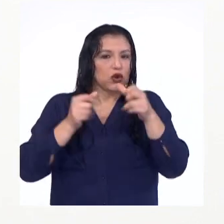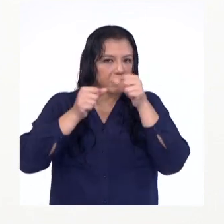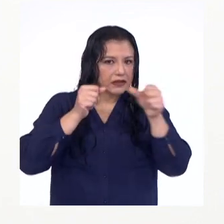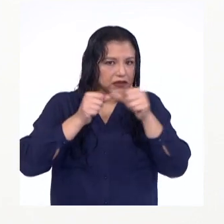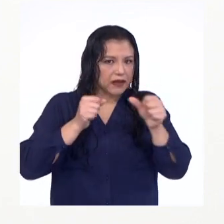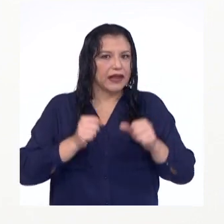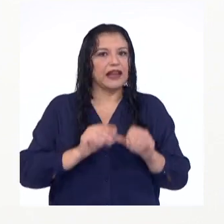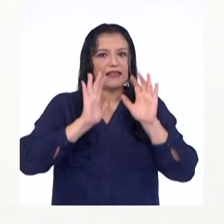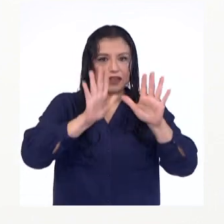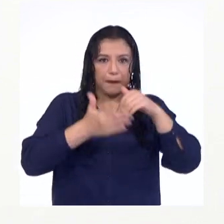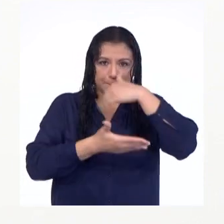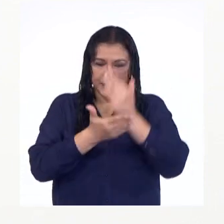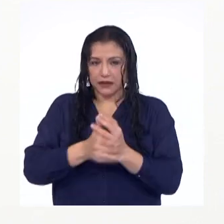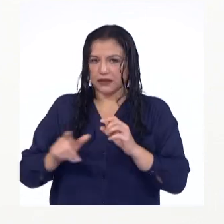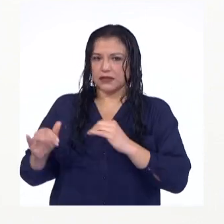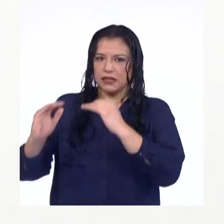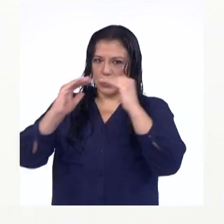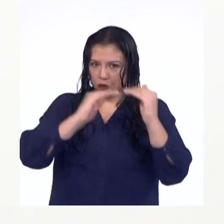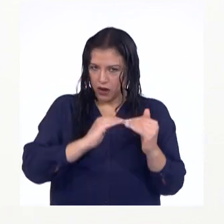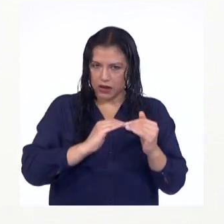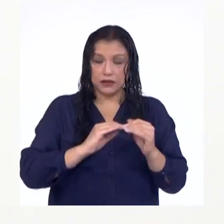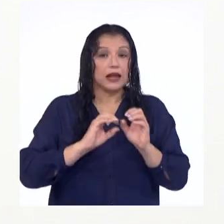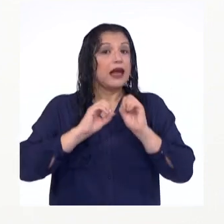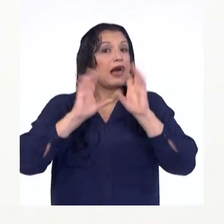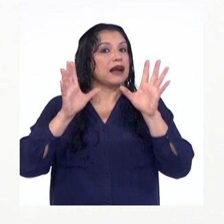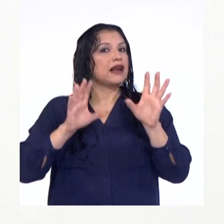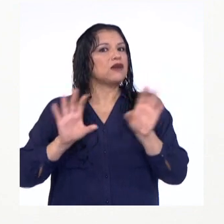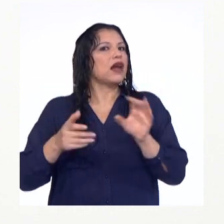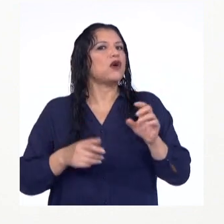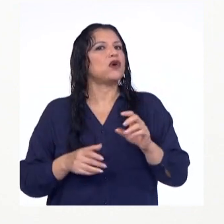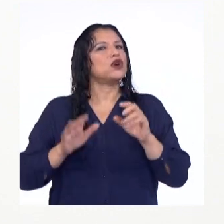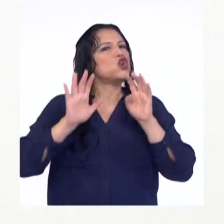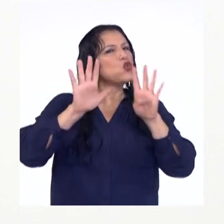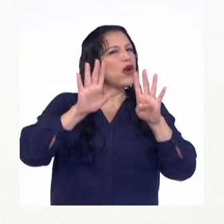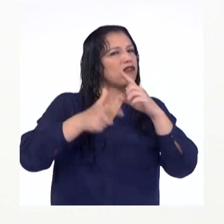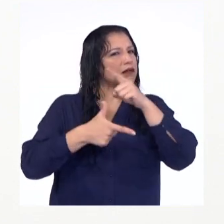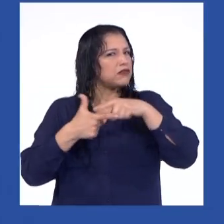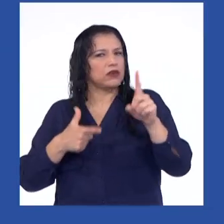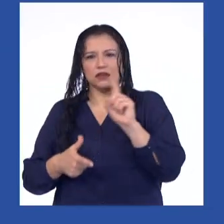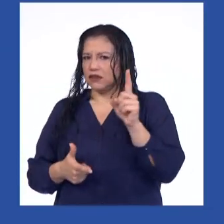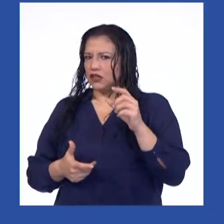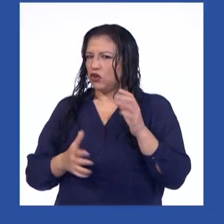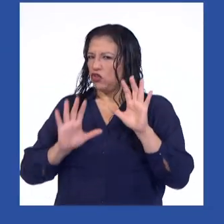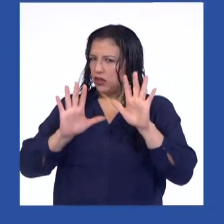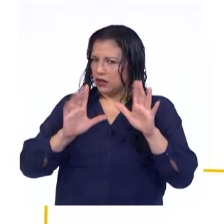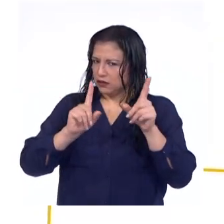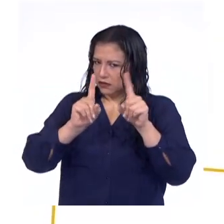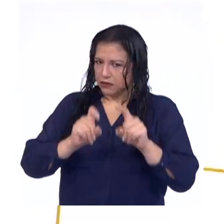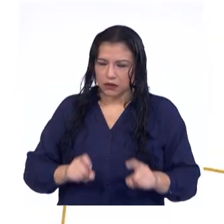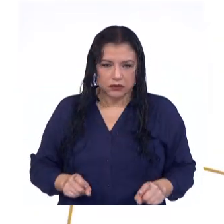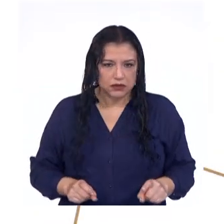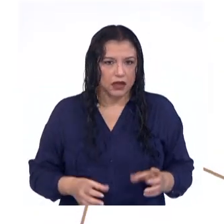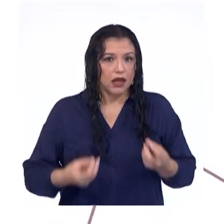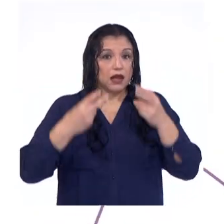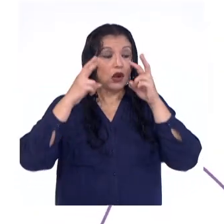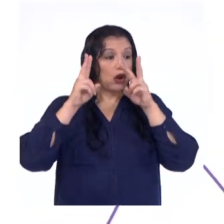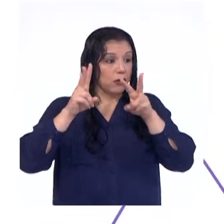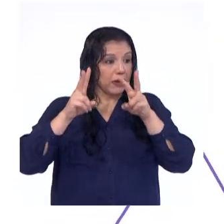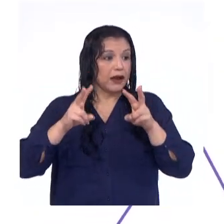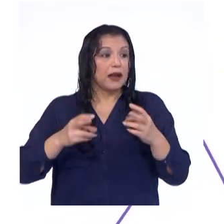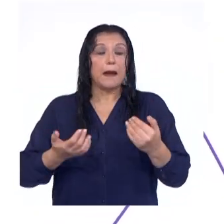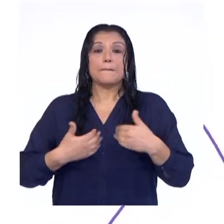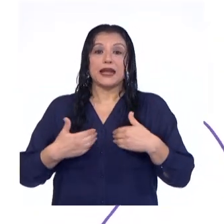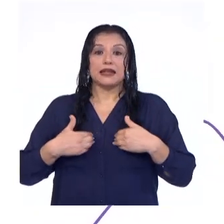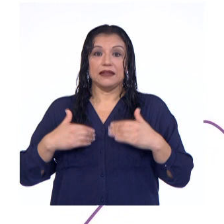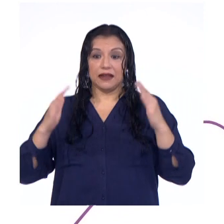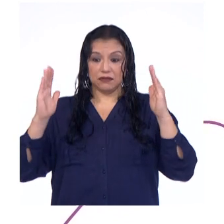diez partes iguales, aclaro que hago nueve divisiones y no diez? Como ven ustedes, para tener